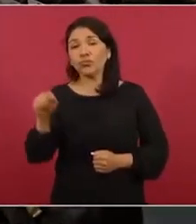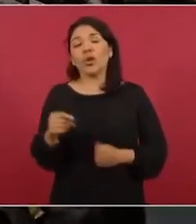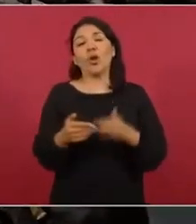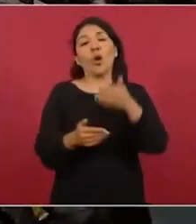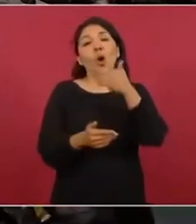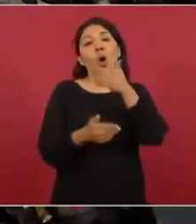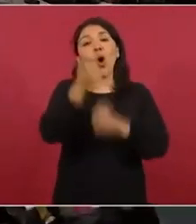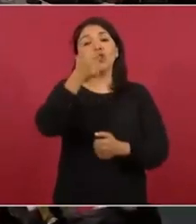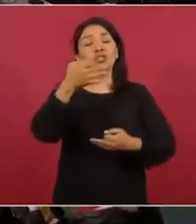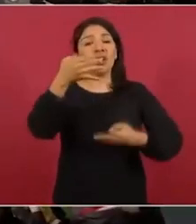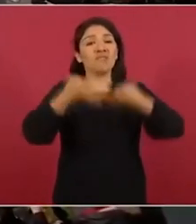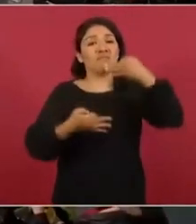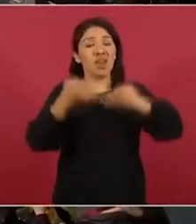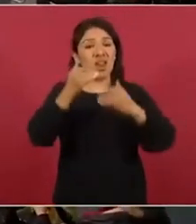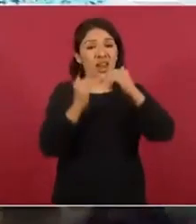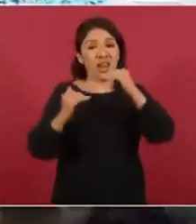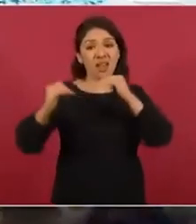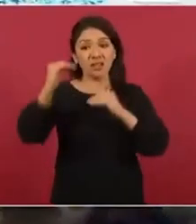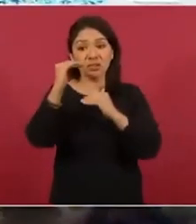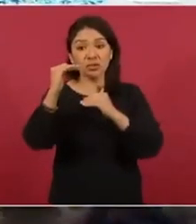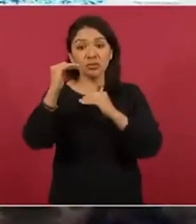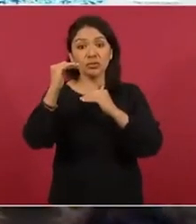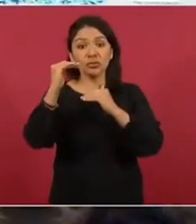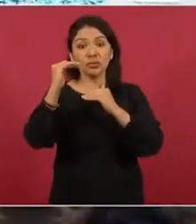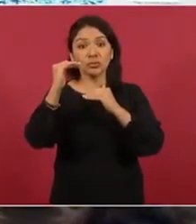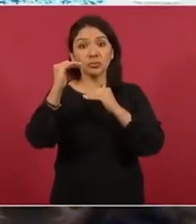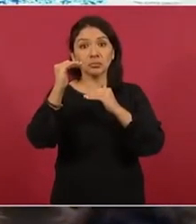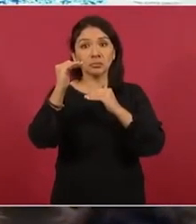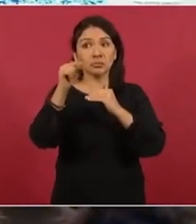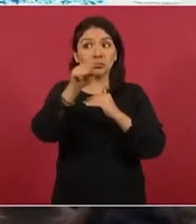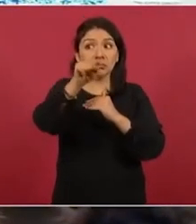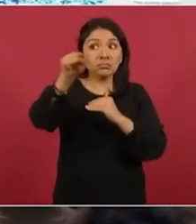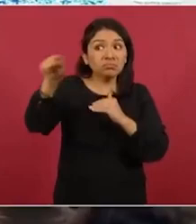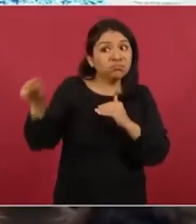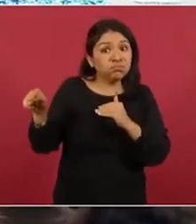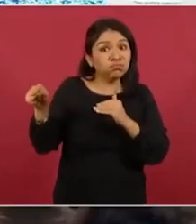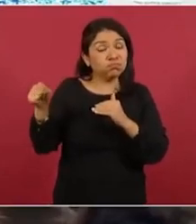mayoría, pues no simpatizantes,